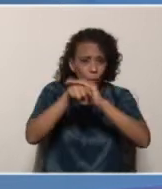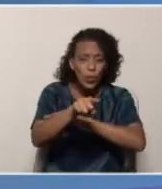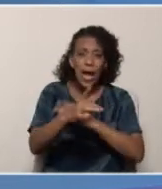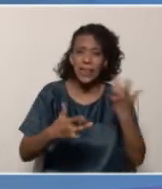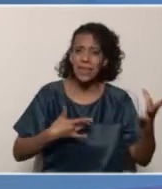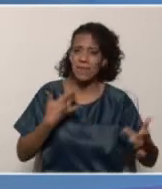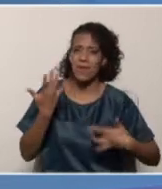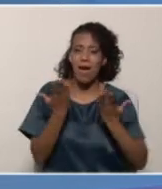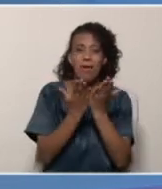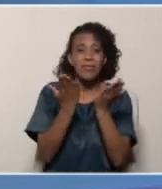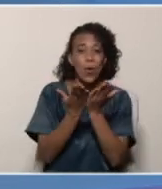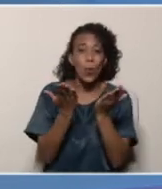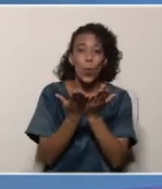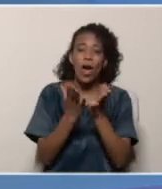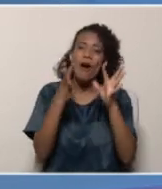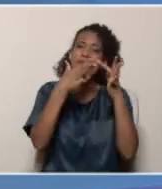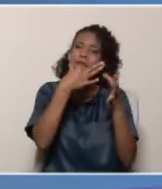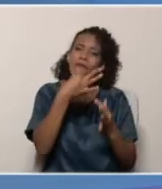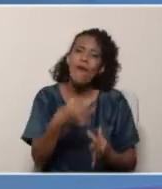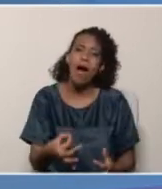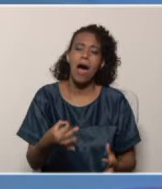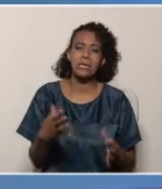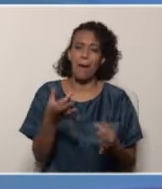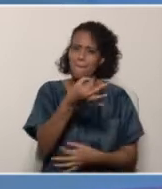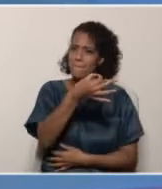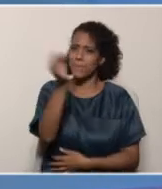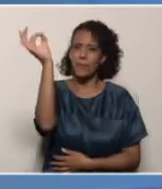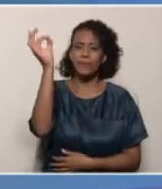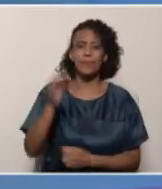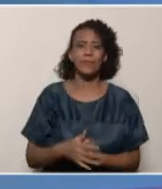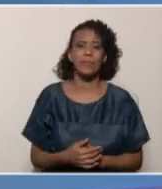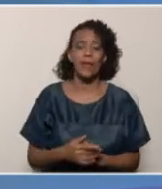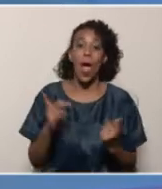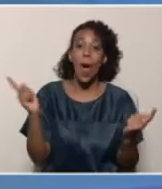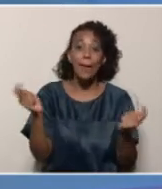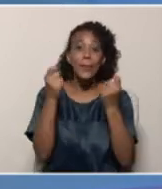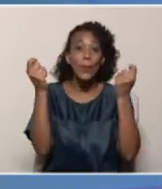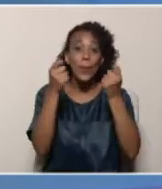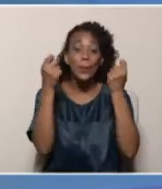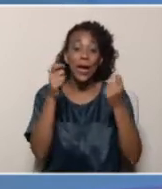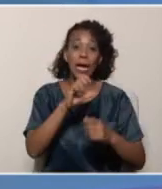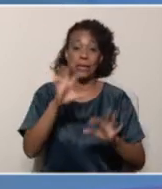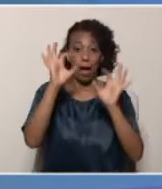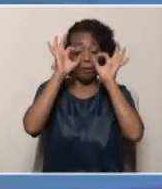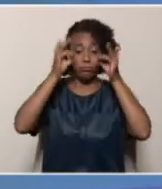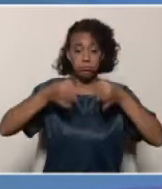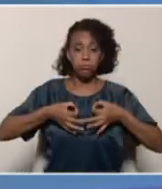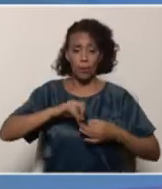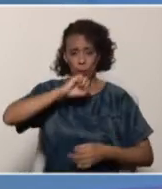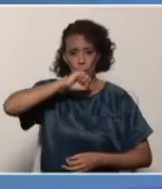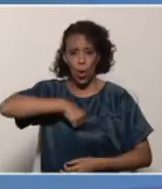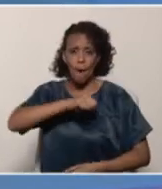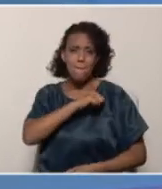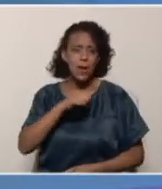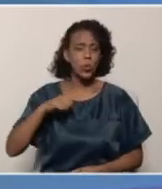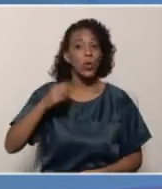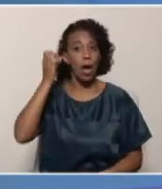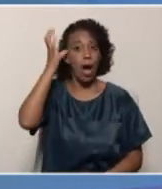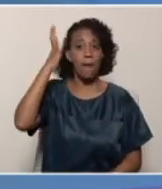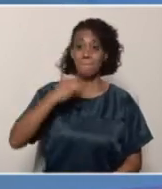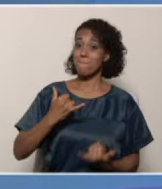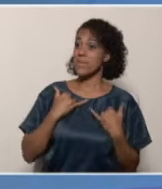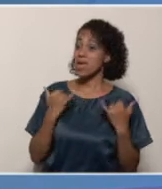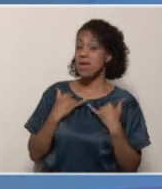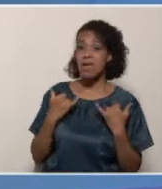las actividades escolares de una manera efectiva. Promueva la autonomía y la independencia, que sea capaz de